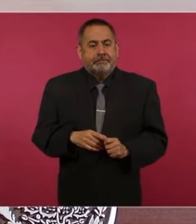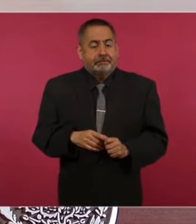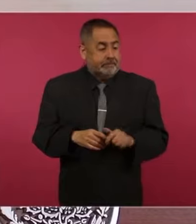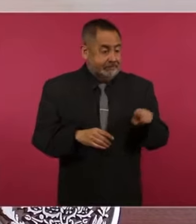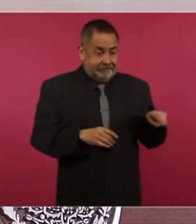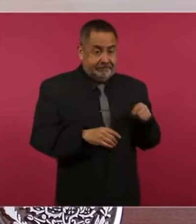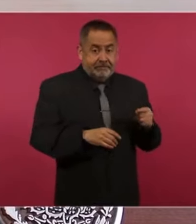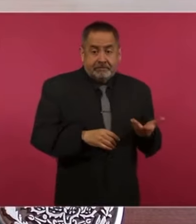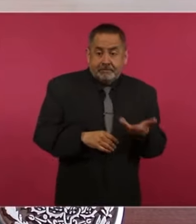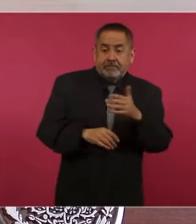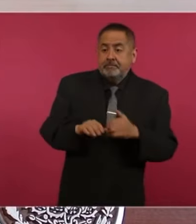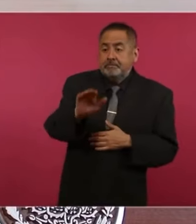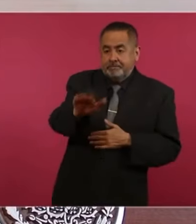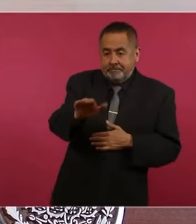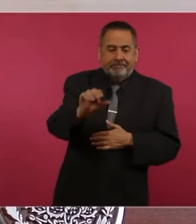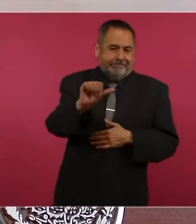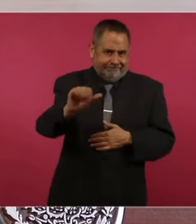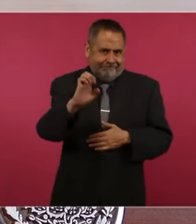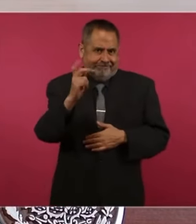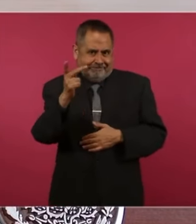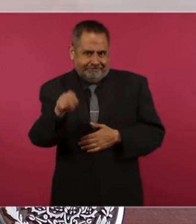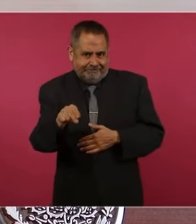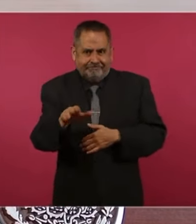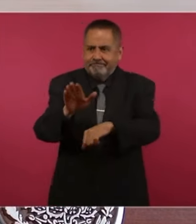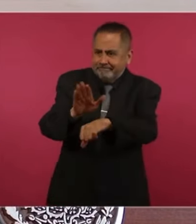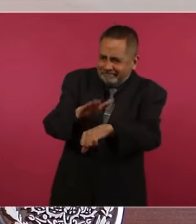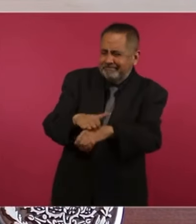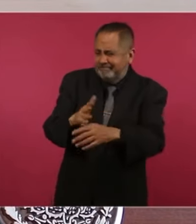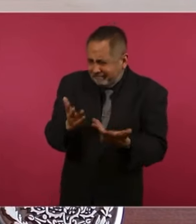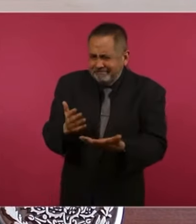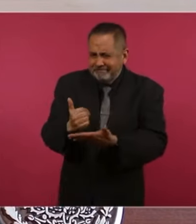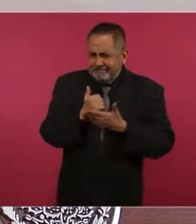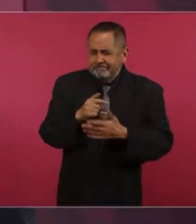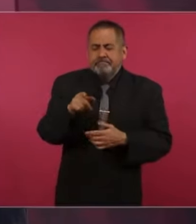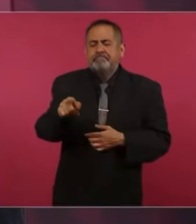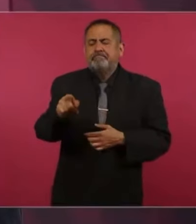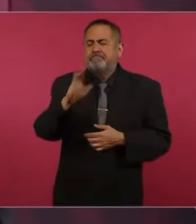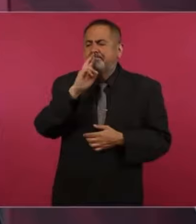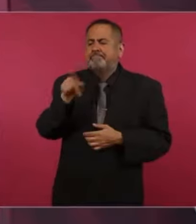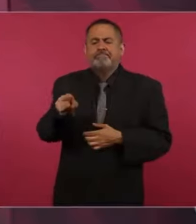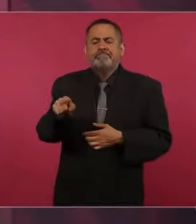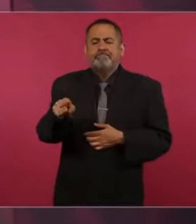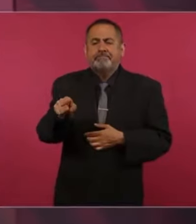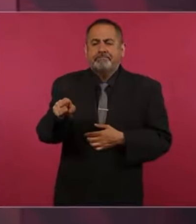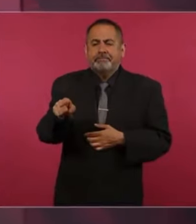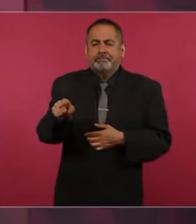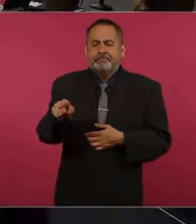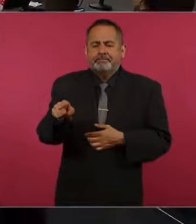ofrecen la candidatura, ¿cómo se llama?,